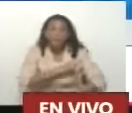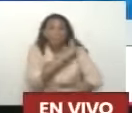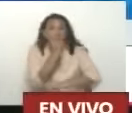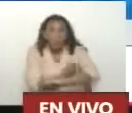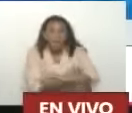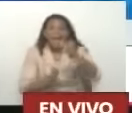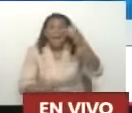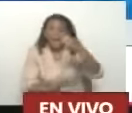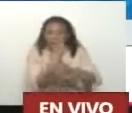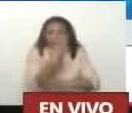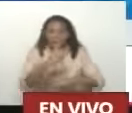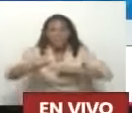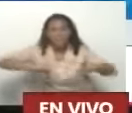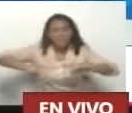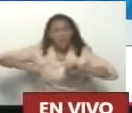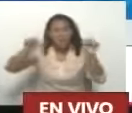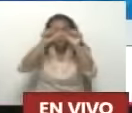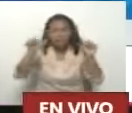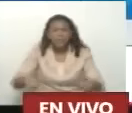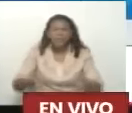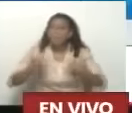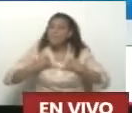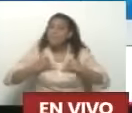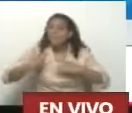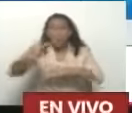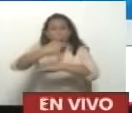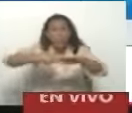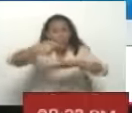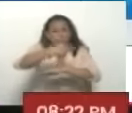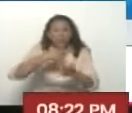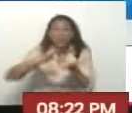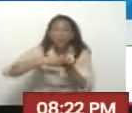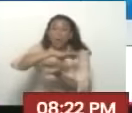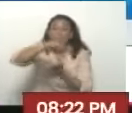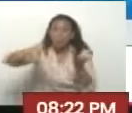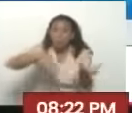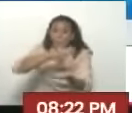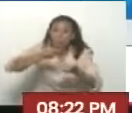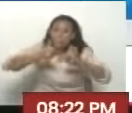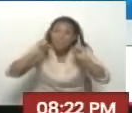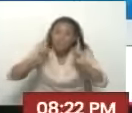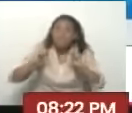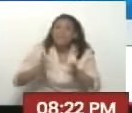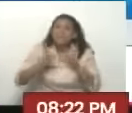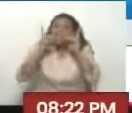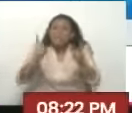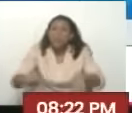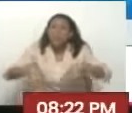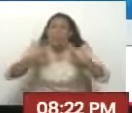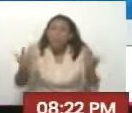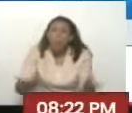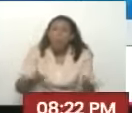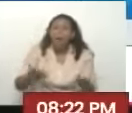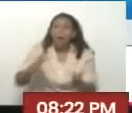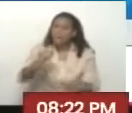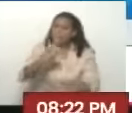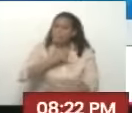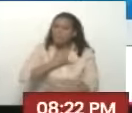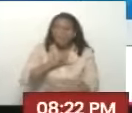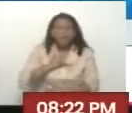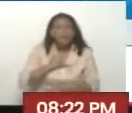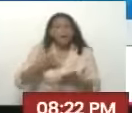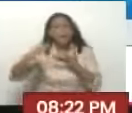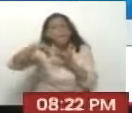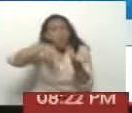Para regirse Por un sistema De autogobierno Que les permita Decidir acerca De sus asuntos internos